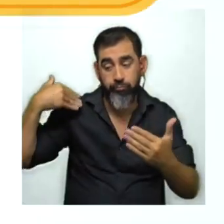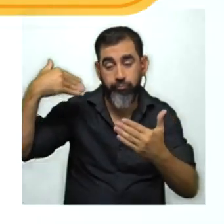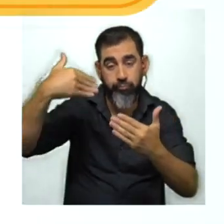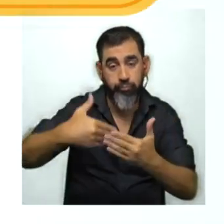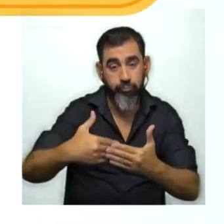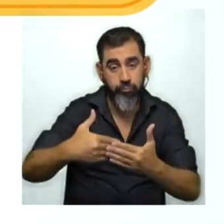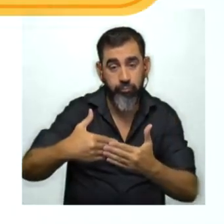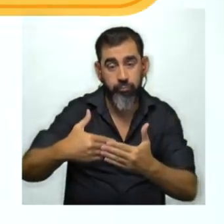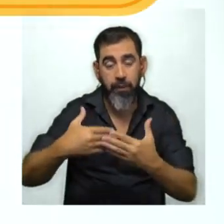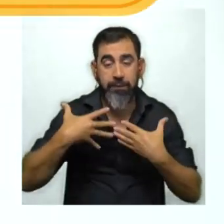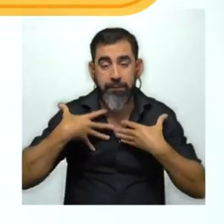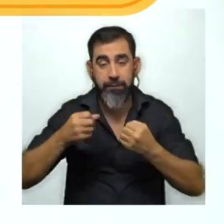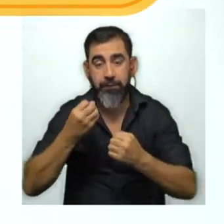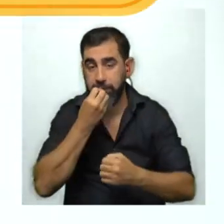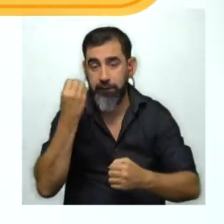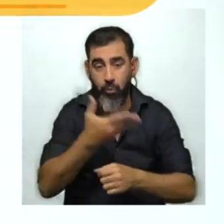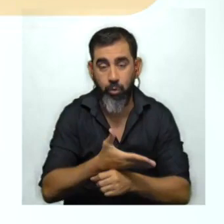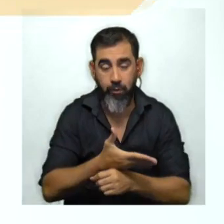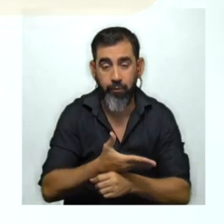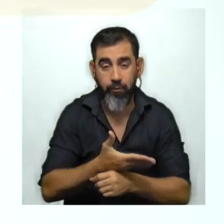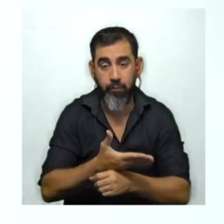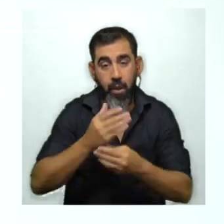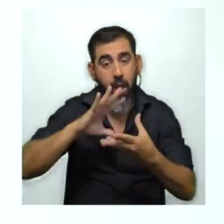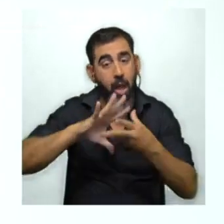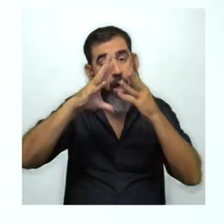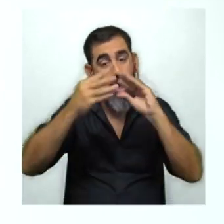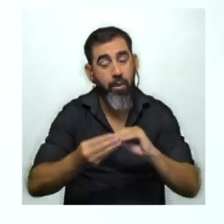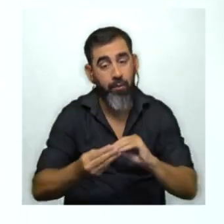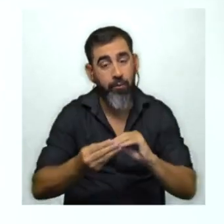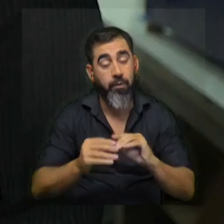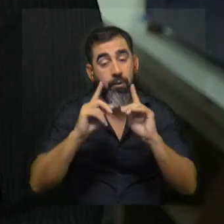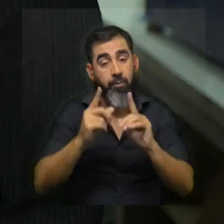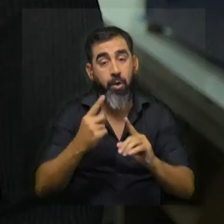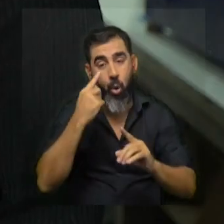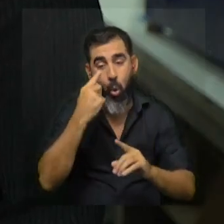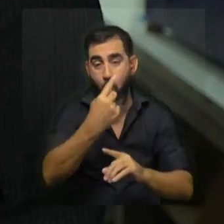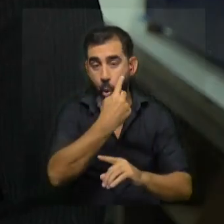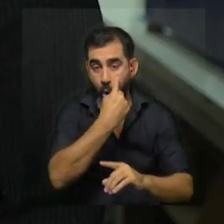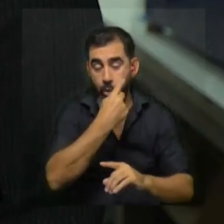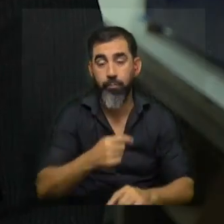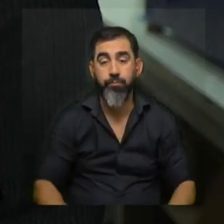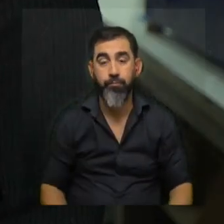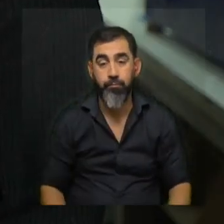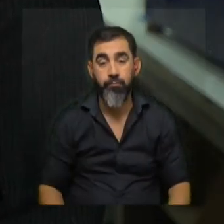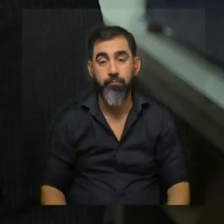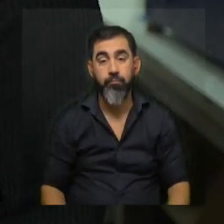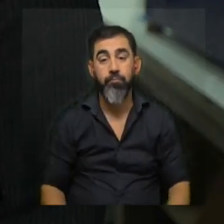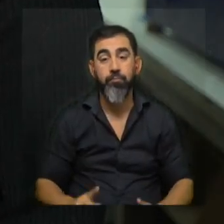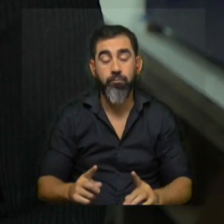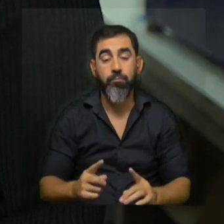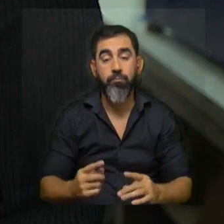para ser más saludables más adaptables a la córnea y para proveerle